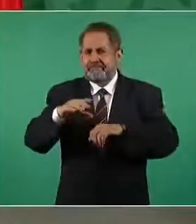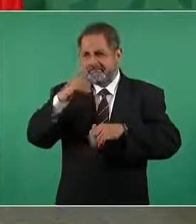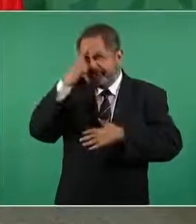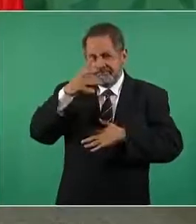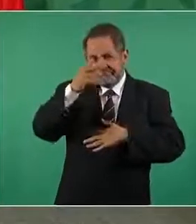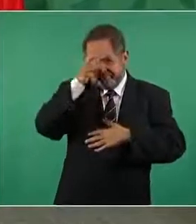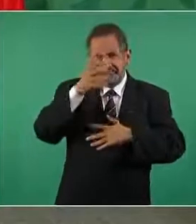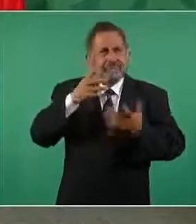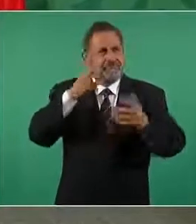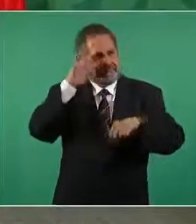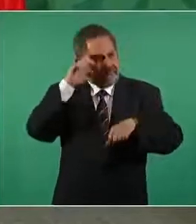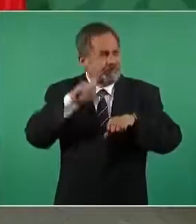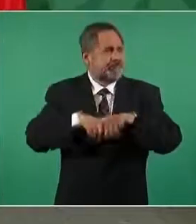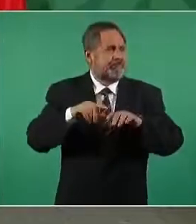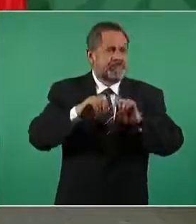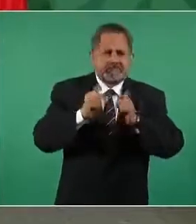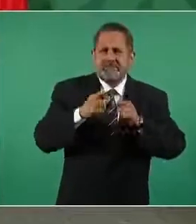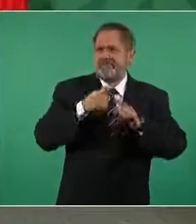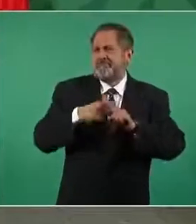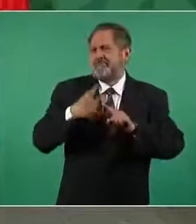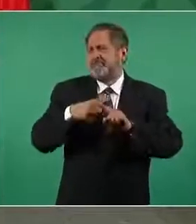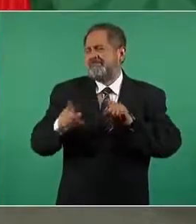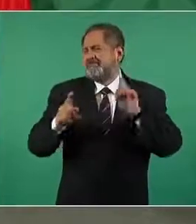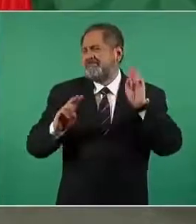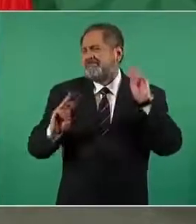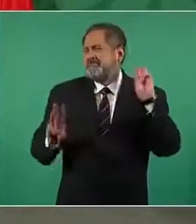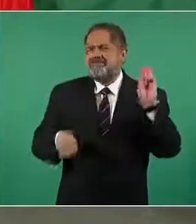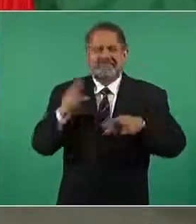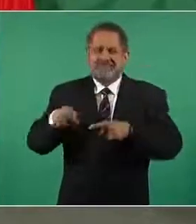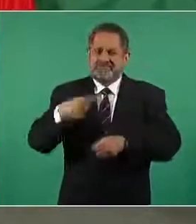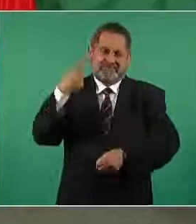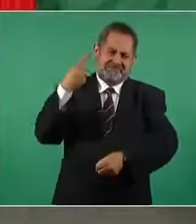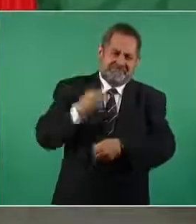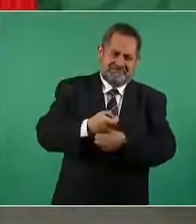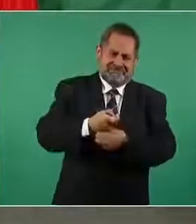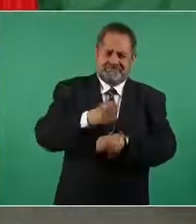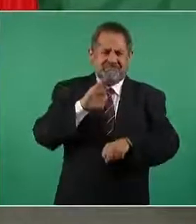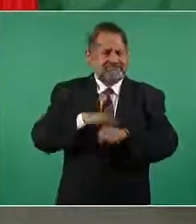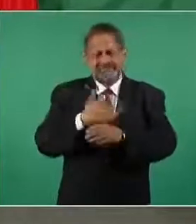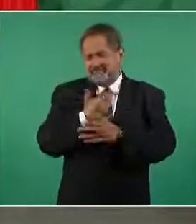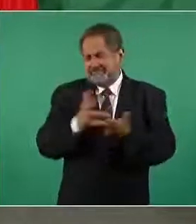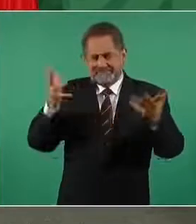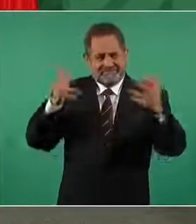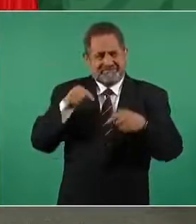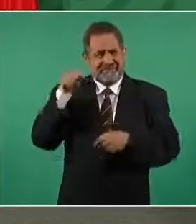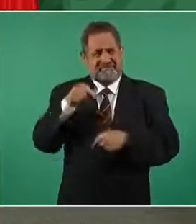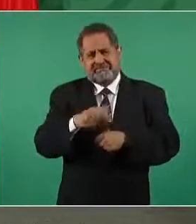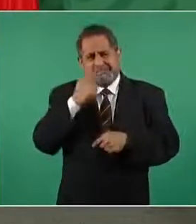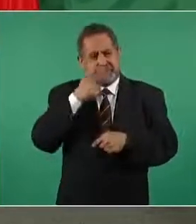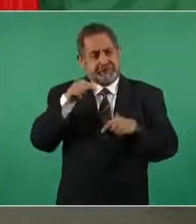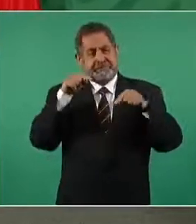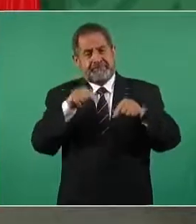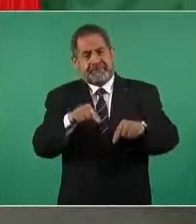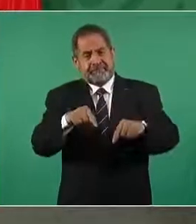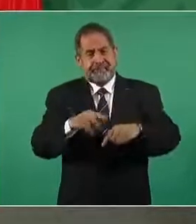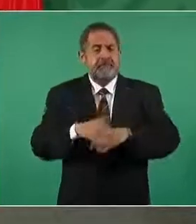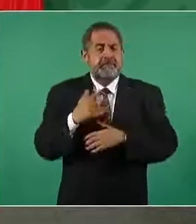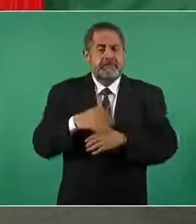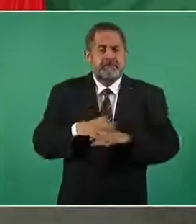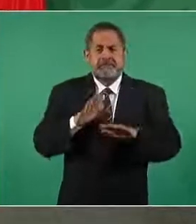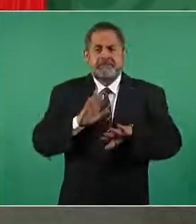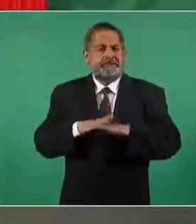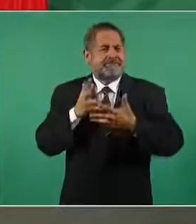artístico más importante del mundo así porque se está